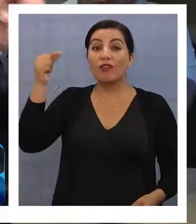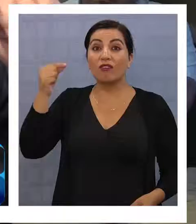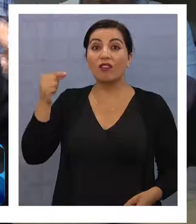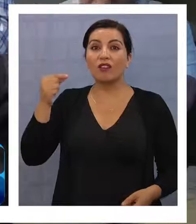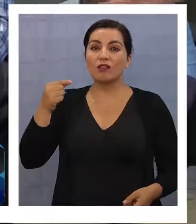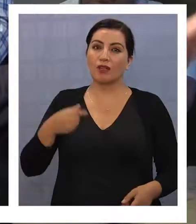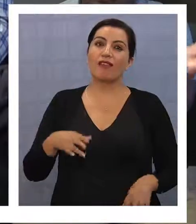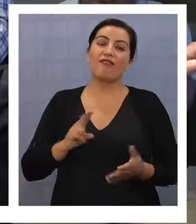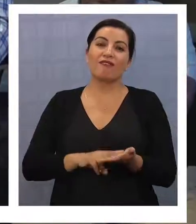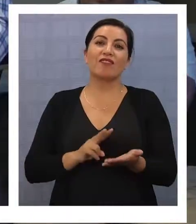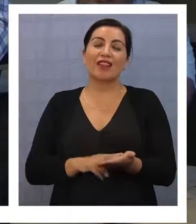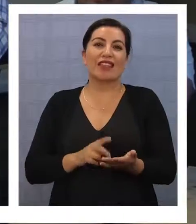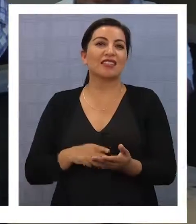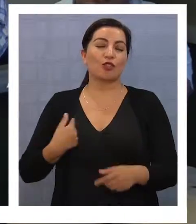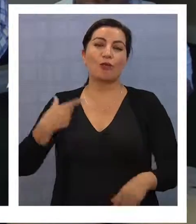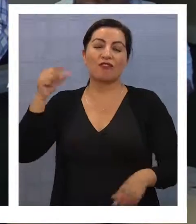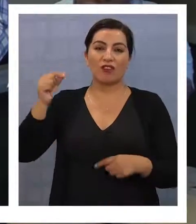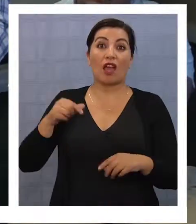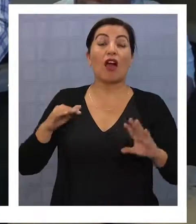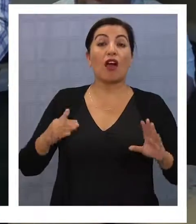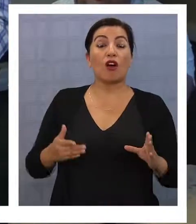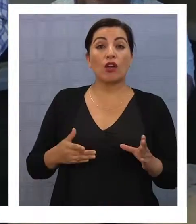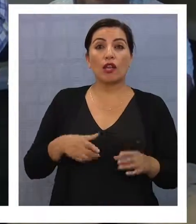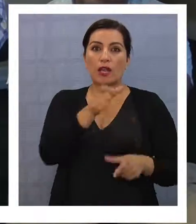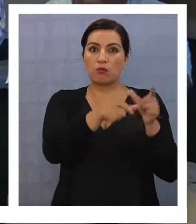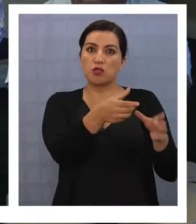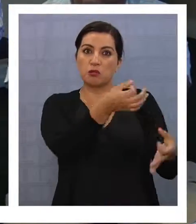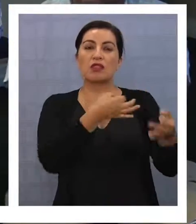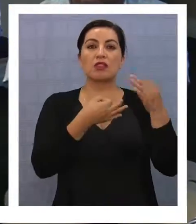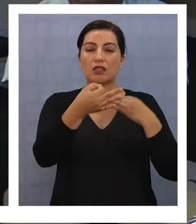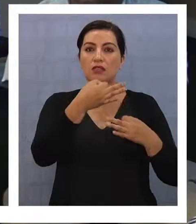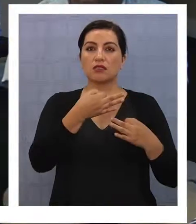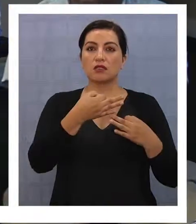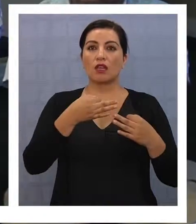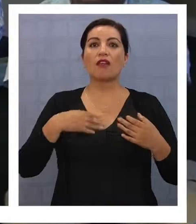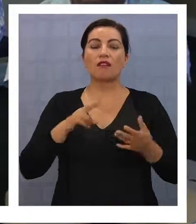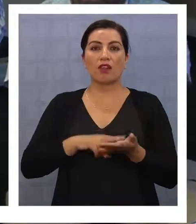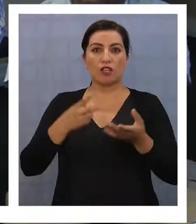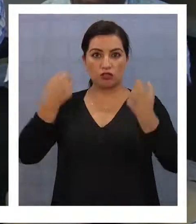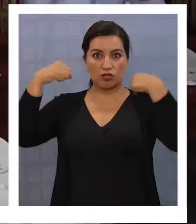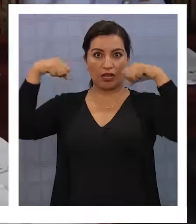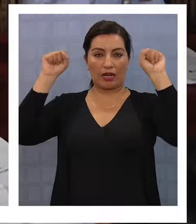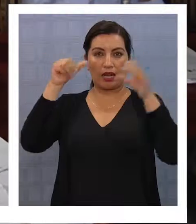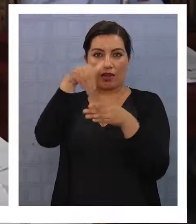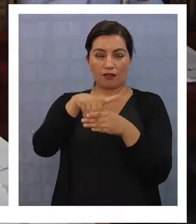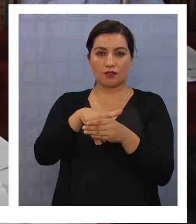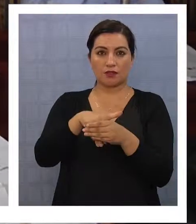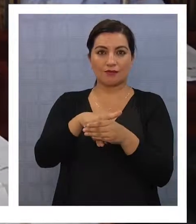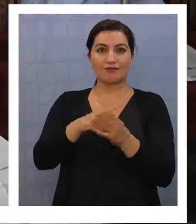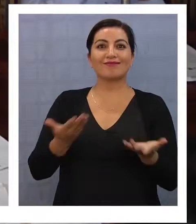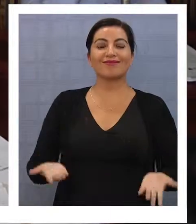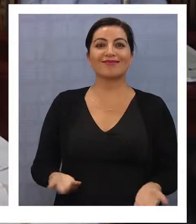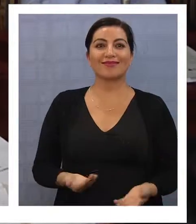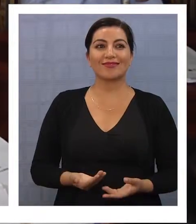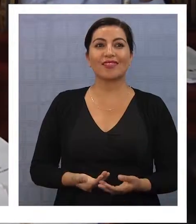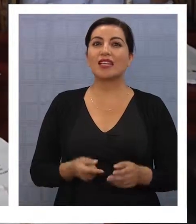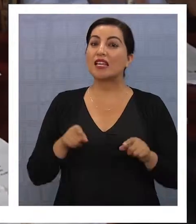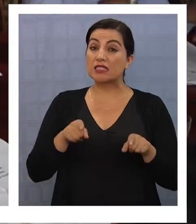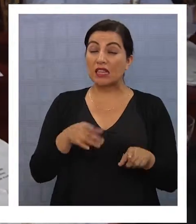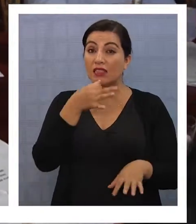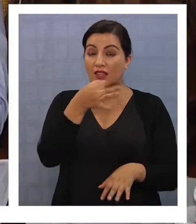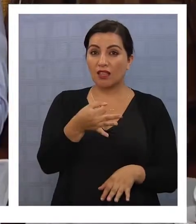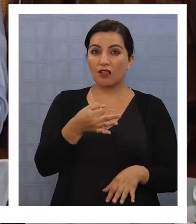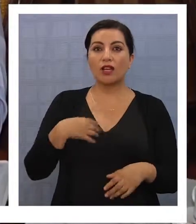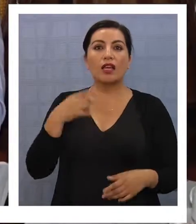gané las encuestas, pero nunca se dijeron. Bueno, ahora se ha dicho que yo ganaría las elecciones. Y a su manera, da a entender